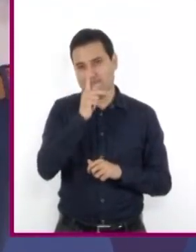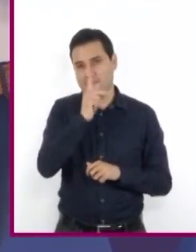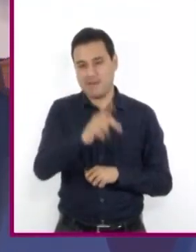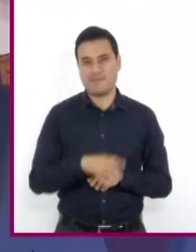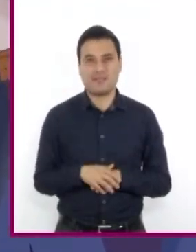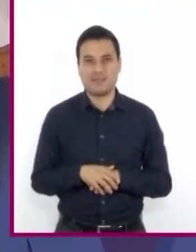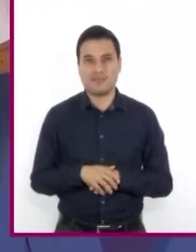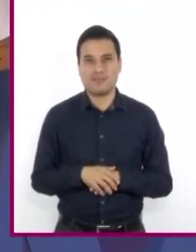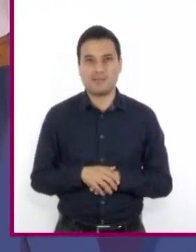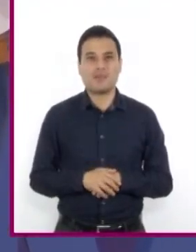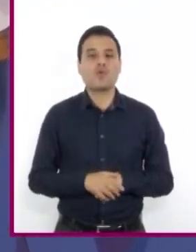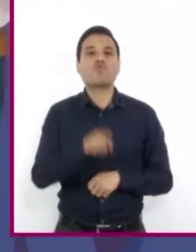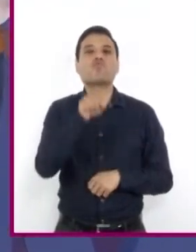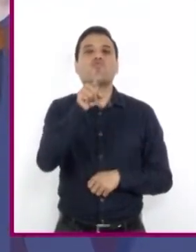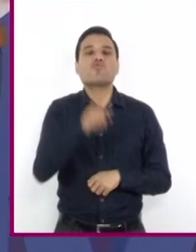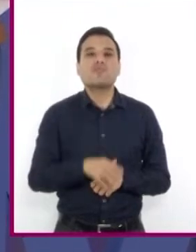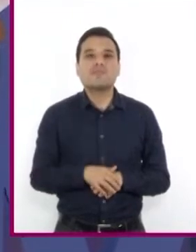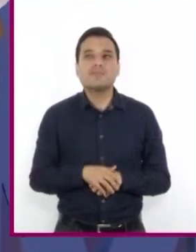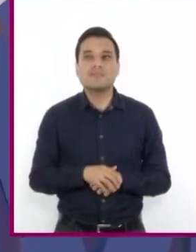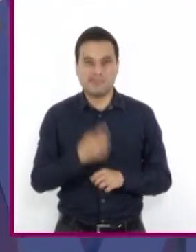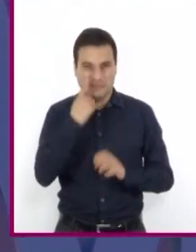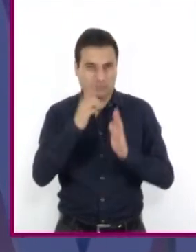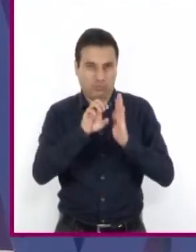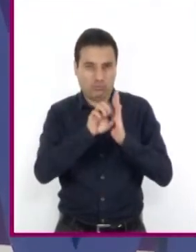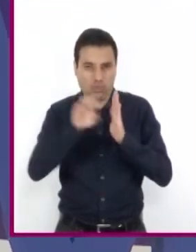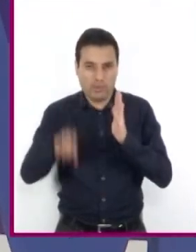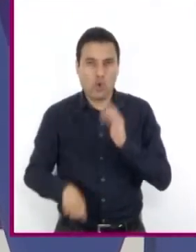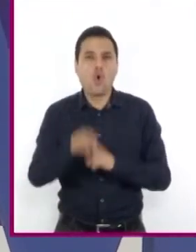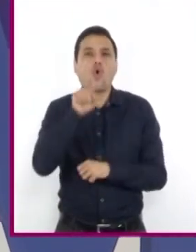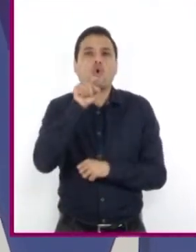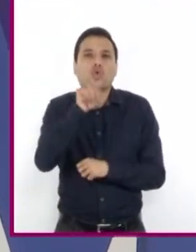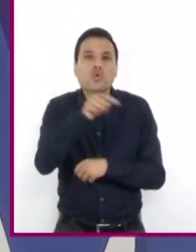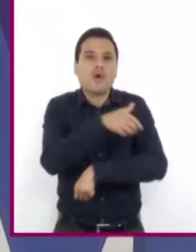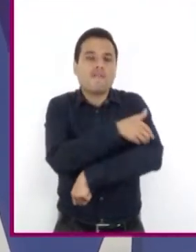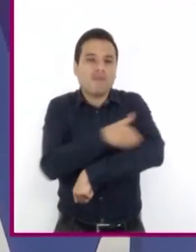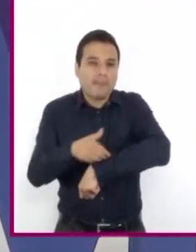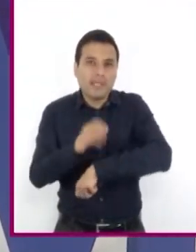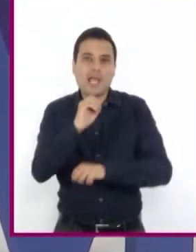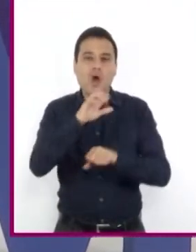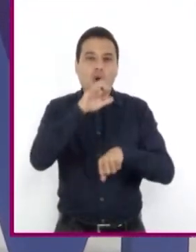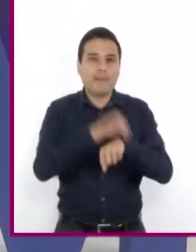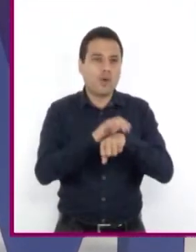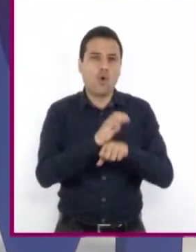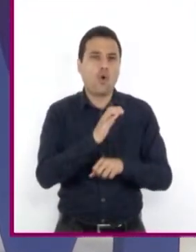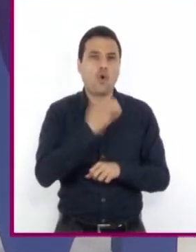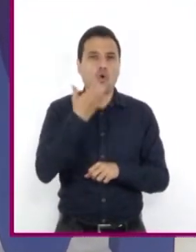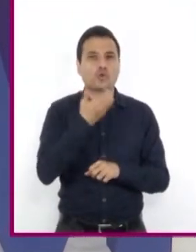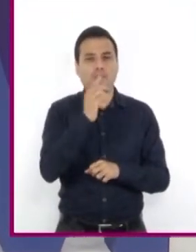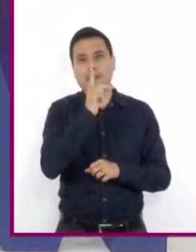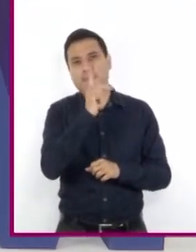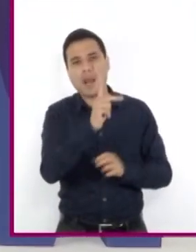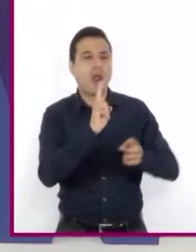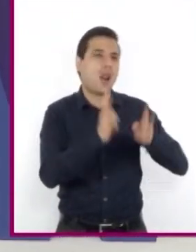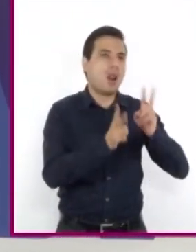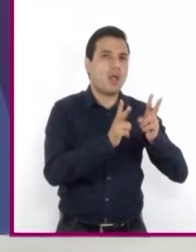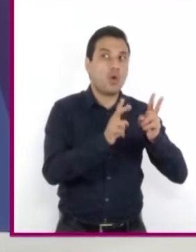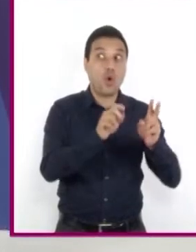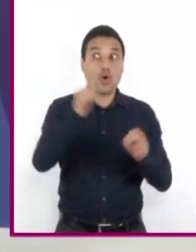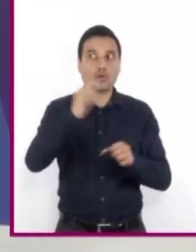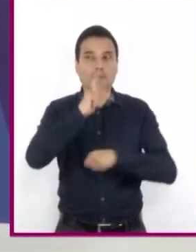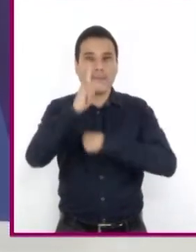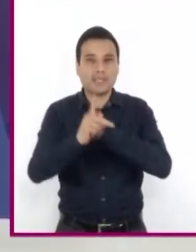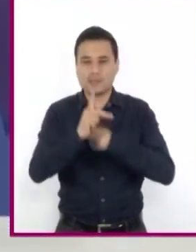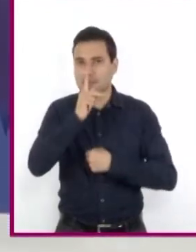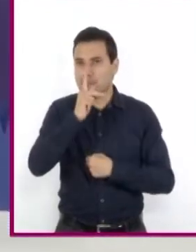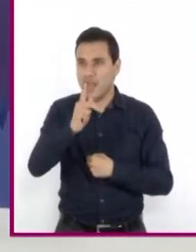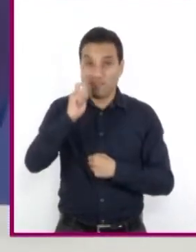alguna expresión que para sus conocidos o familia signifique algo y que en otras regiones o para otras personas signifique otra